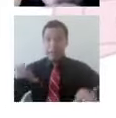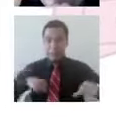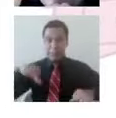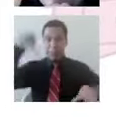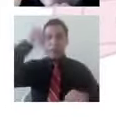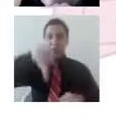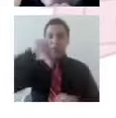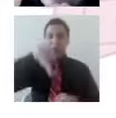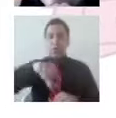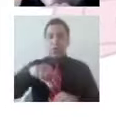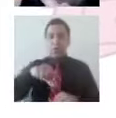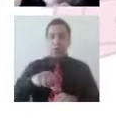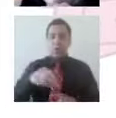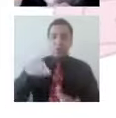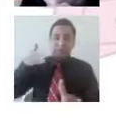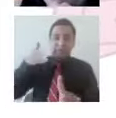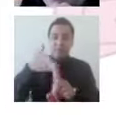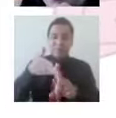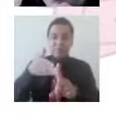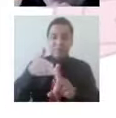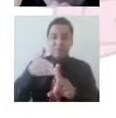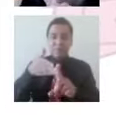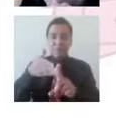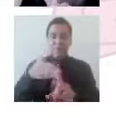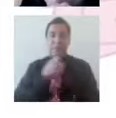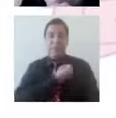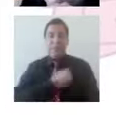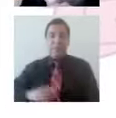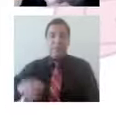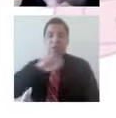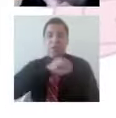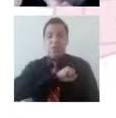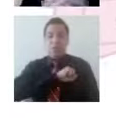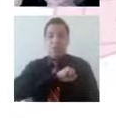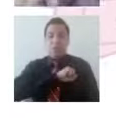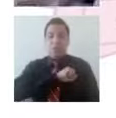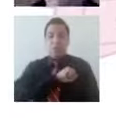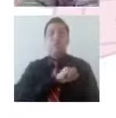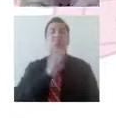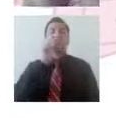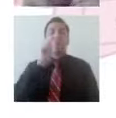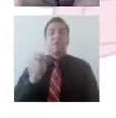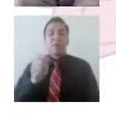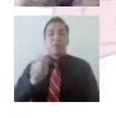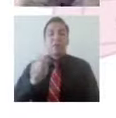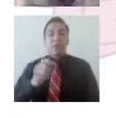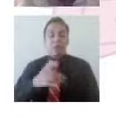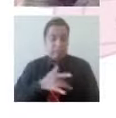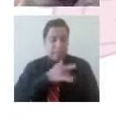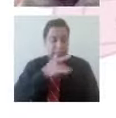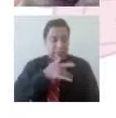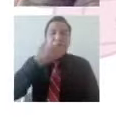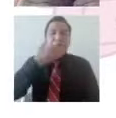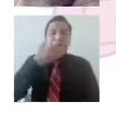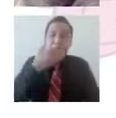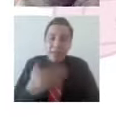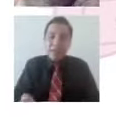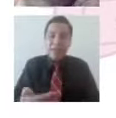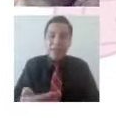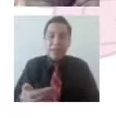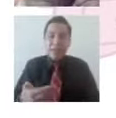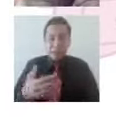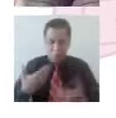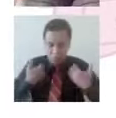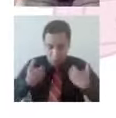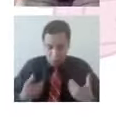pues entonces vamos a conceptualizar la salud como un bienestar que se va a conformar desde el bienestar físico, el